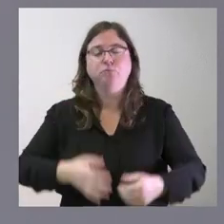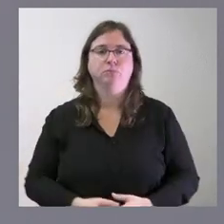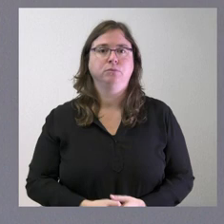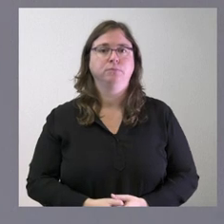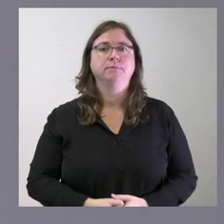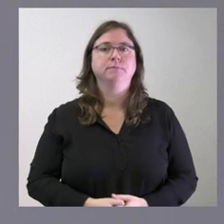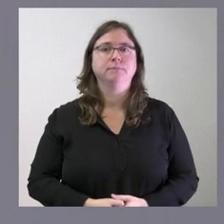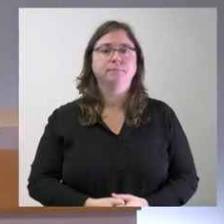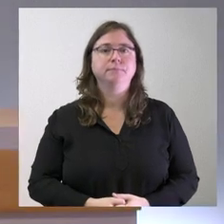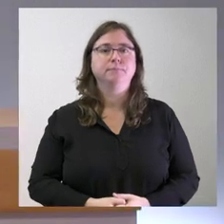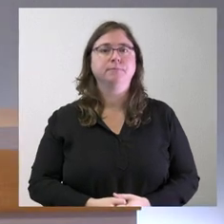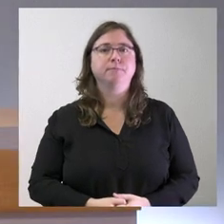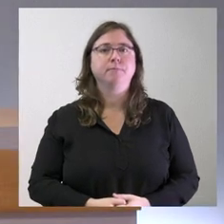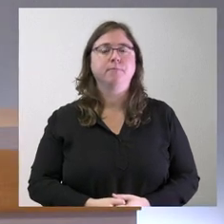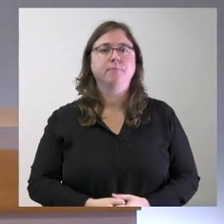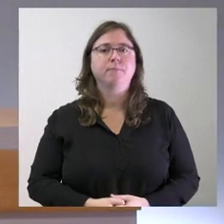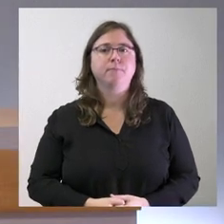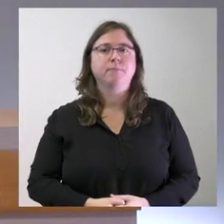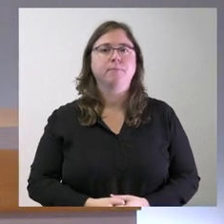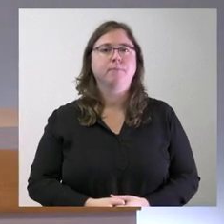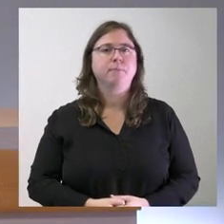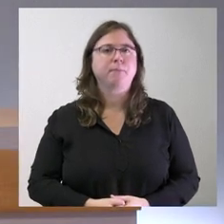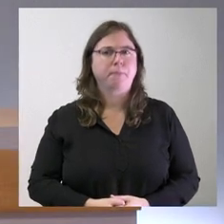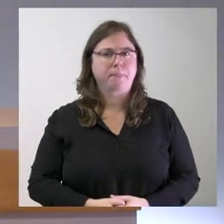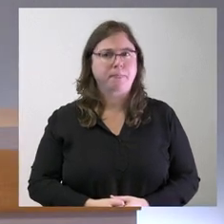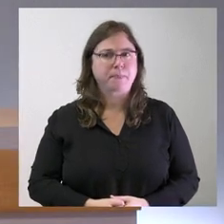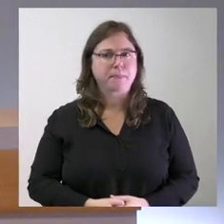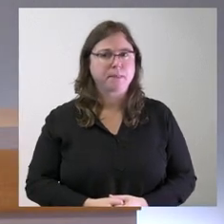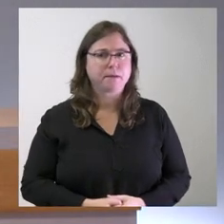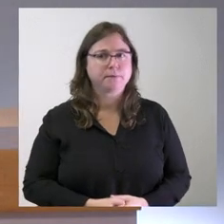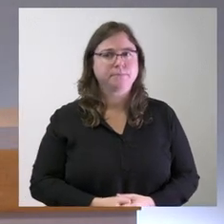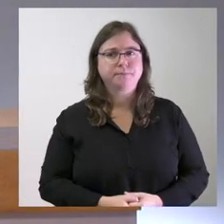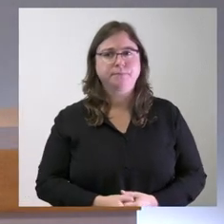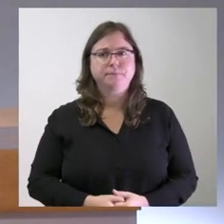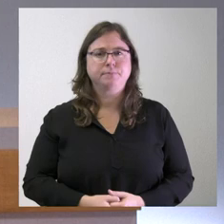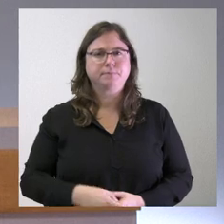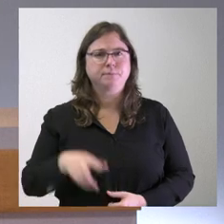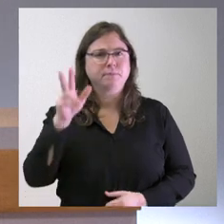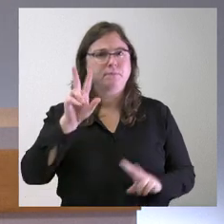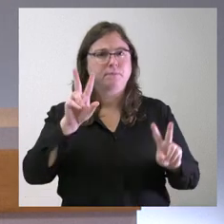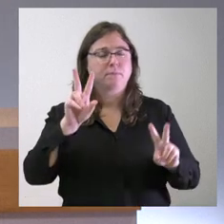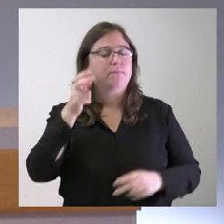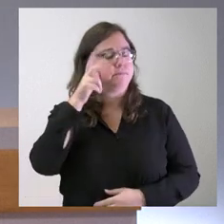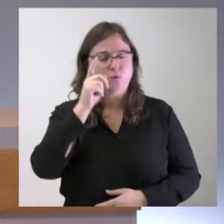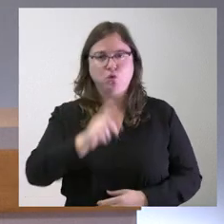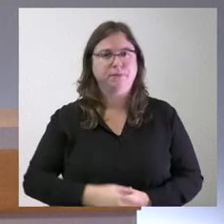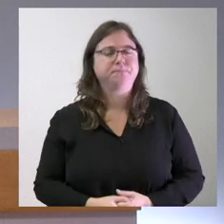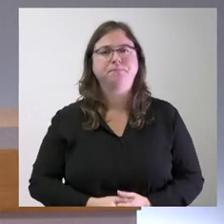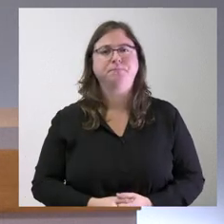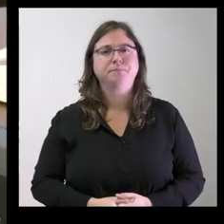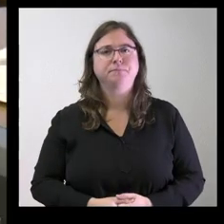Quería preguntarle también por el contrato que han aprobado para el CO12 con casi 8 millones de euros